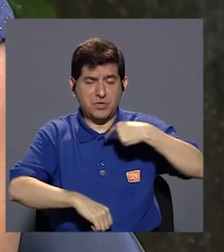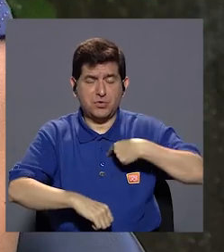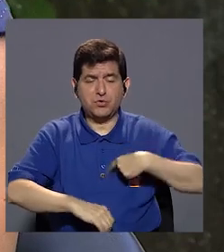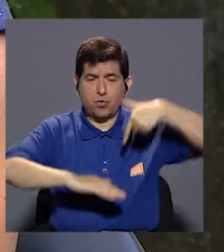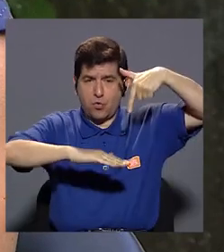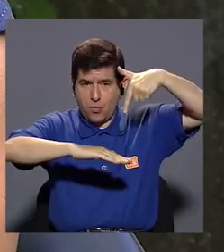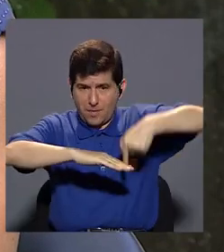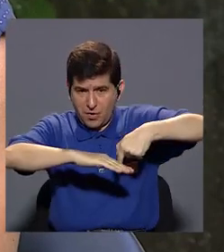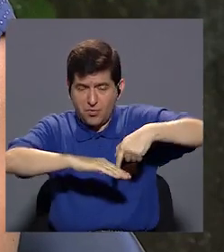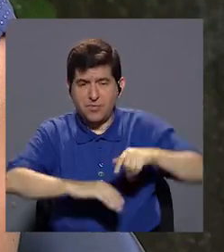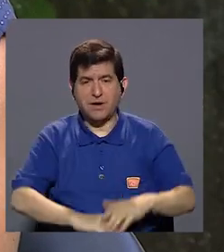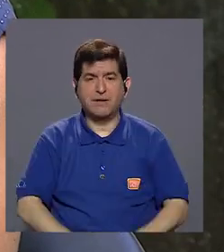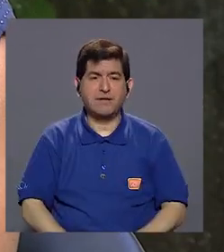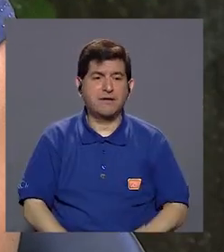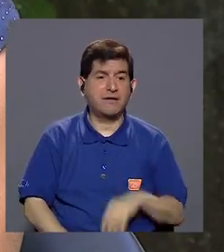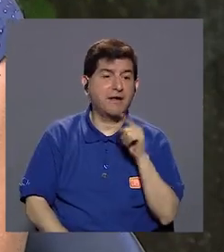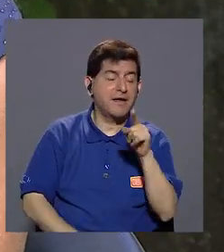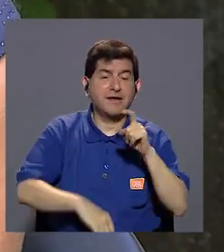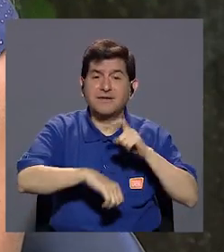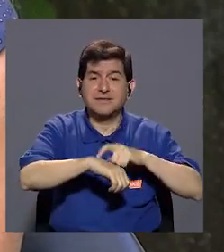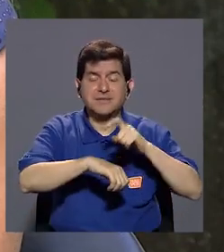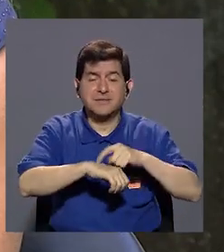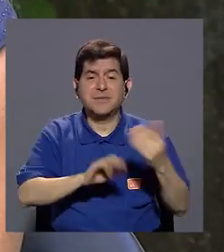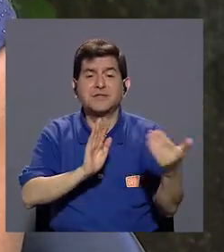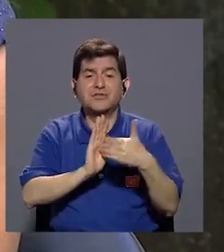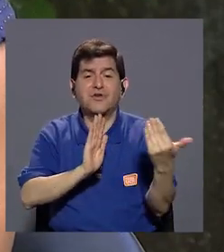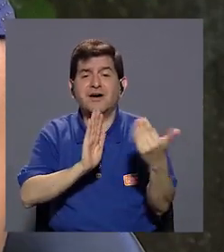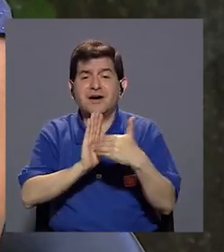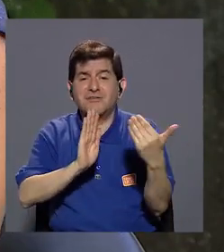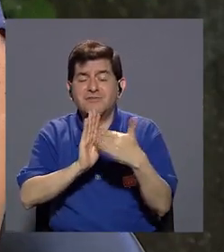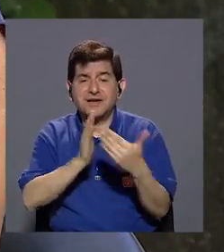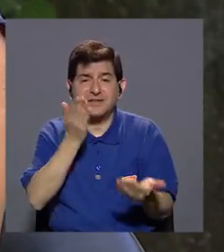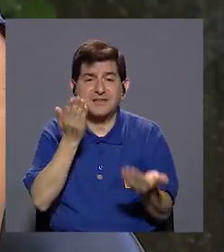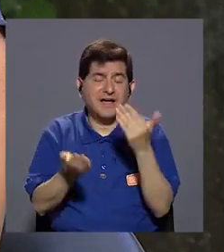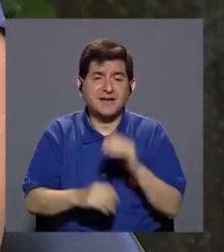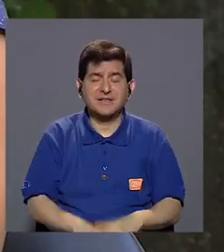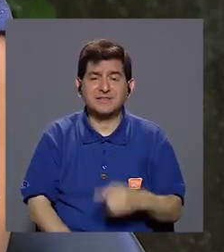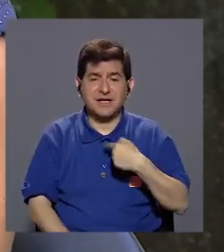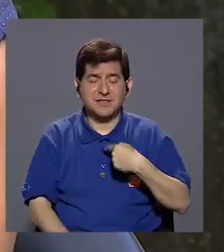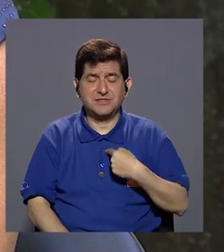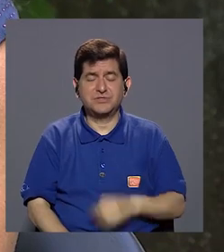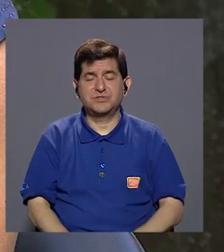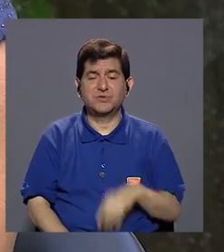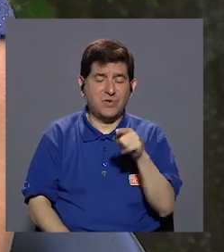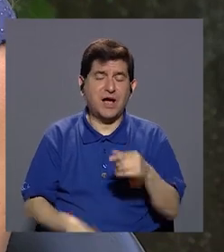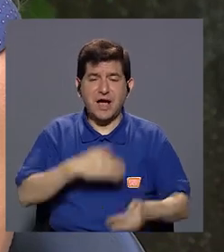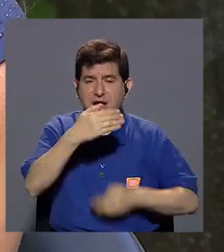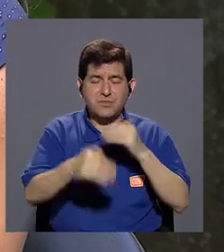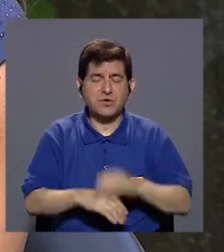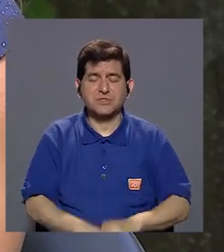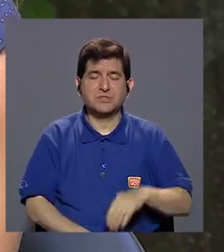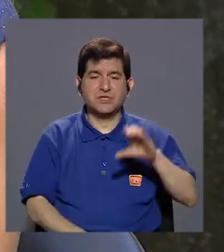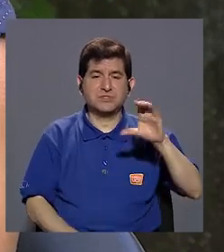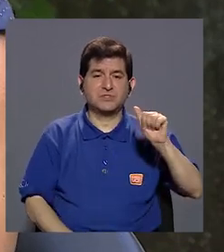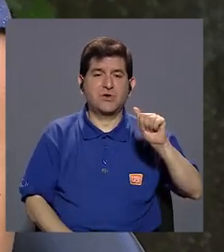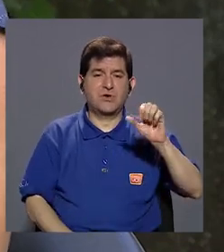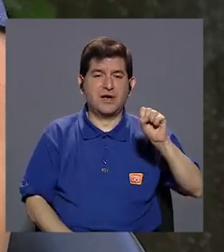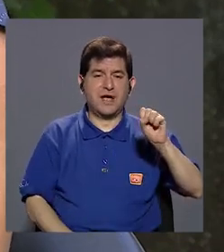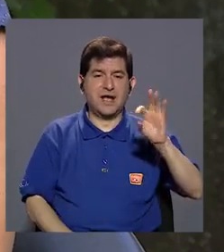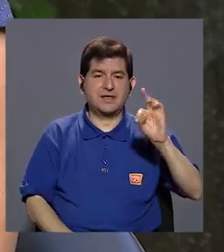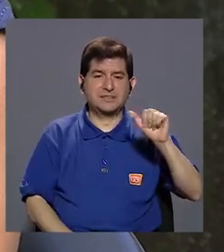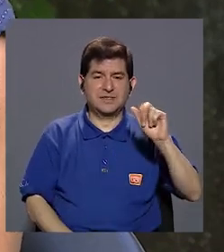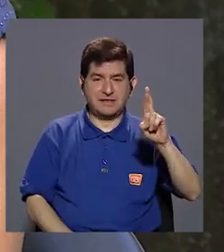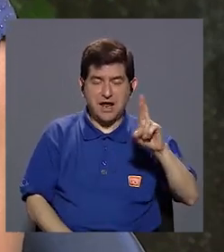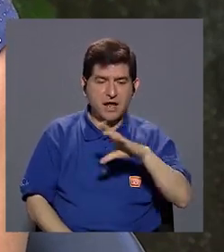vacuna, este, afectaron porque tal vez los castré o los, o se expuso a otra cosa o tuvo una